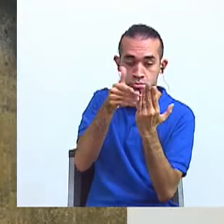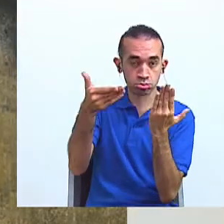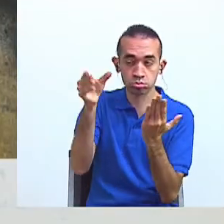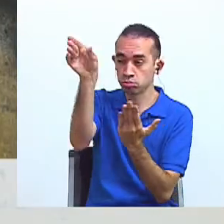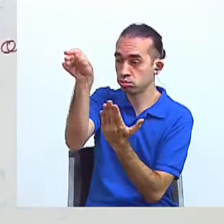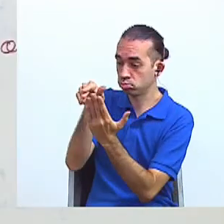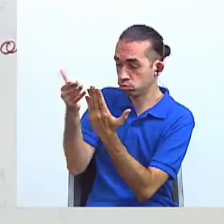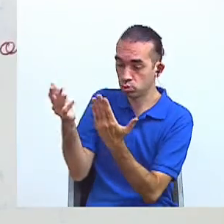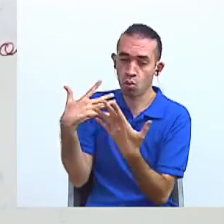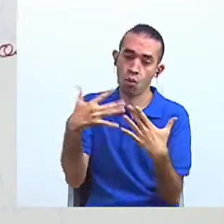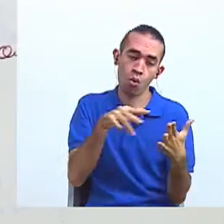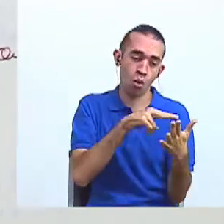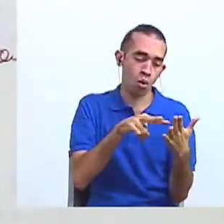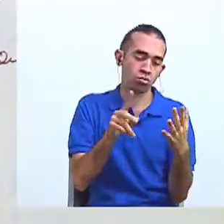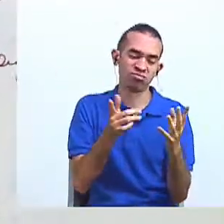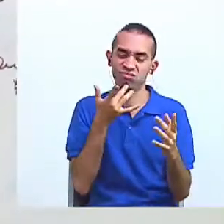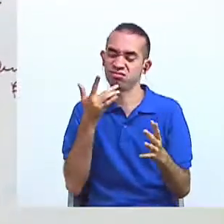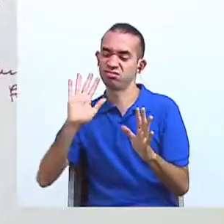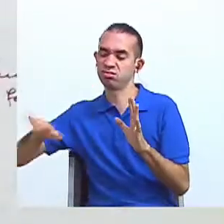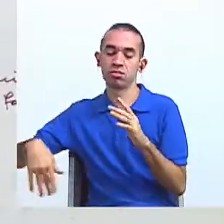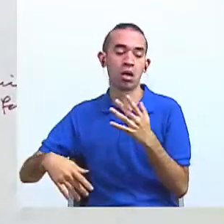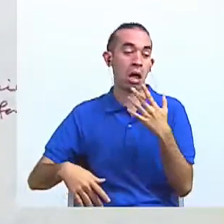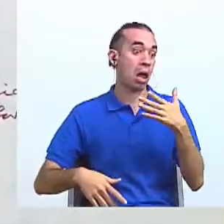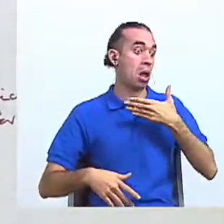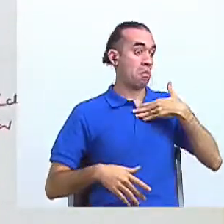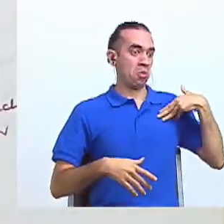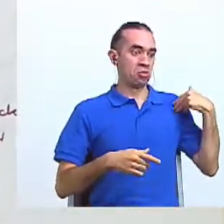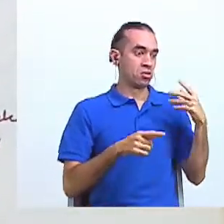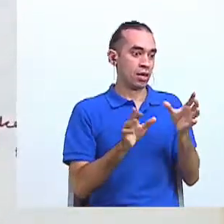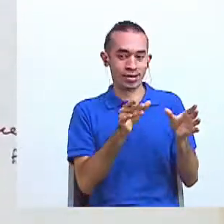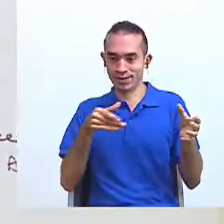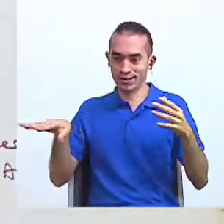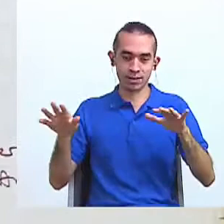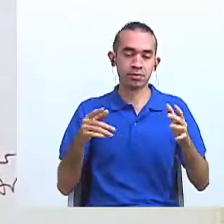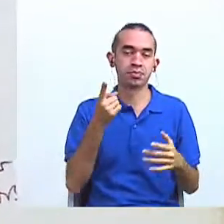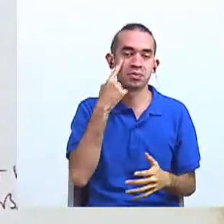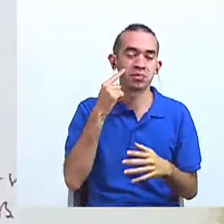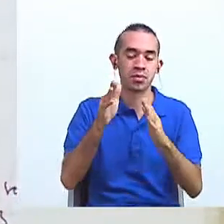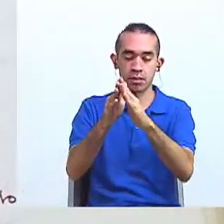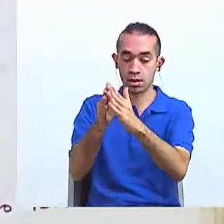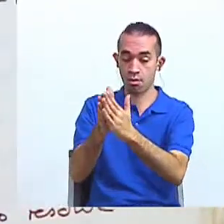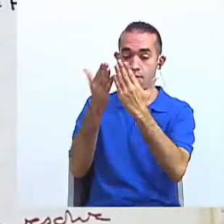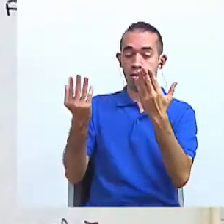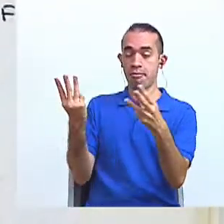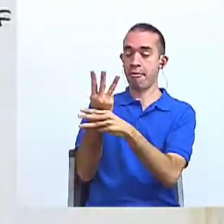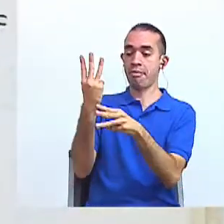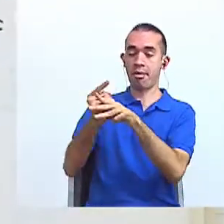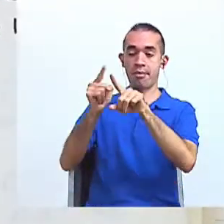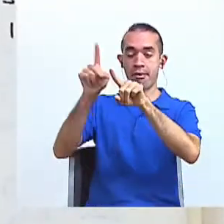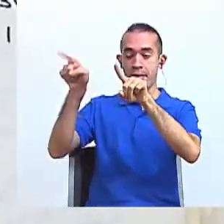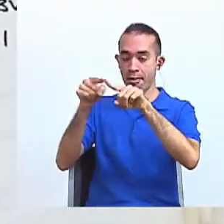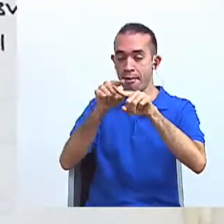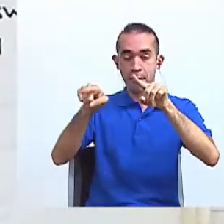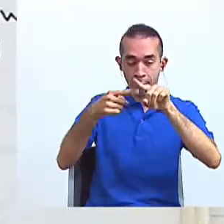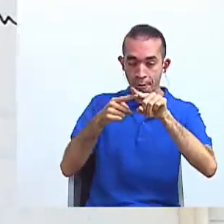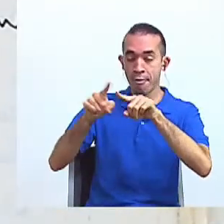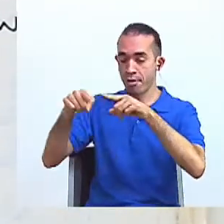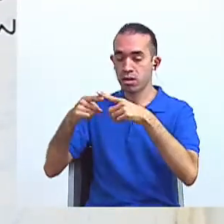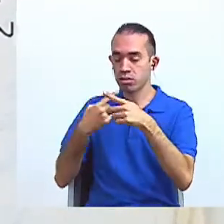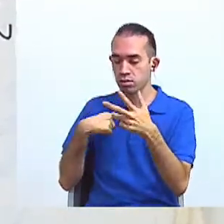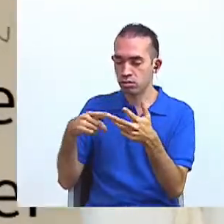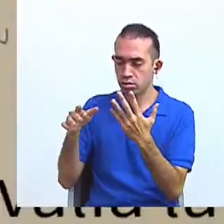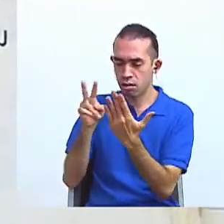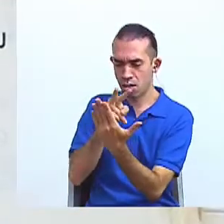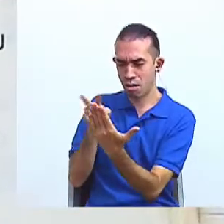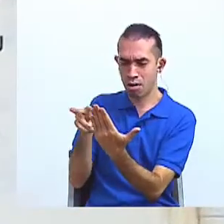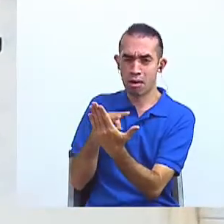respuestas. Antonio José Bolívar, al revisar los textos de geometría, se preguntaba si verdaderamente valía la pena